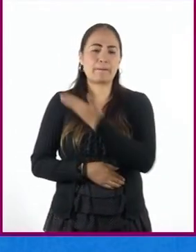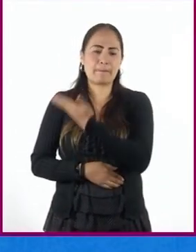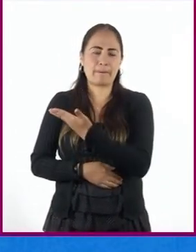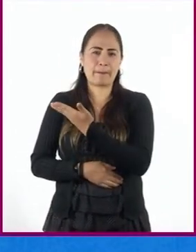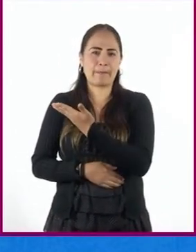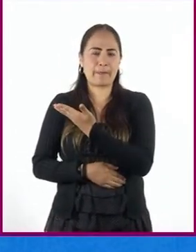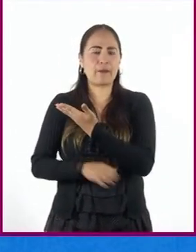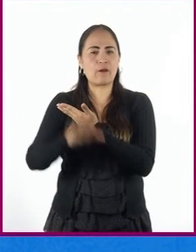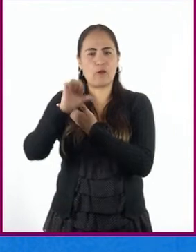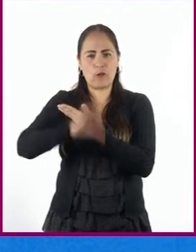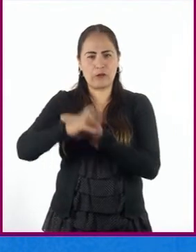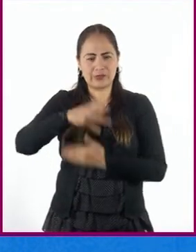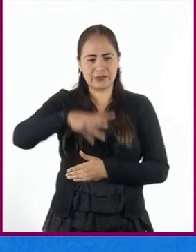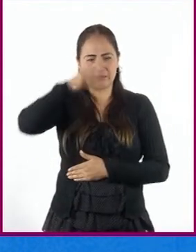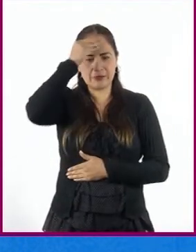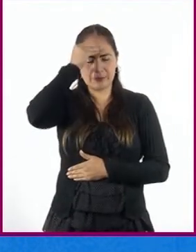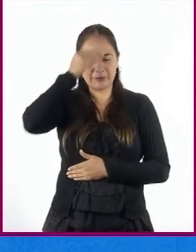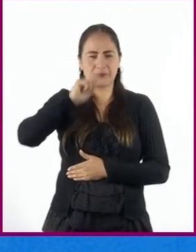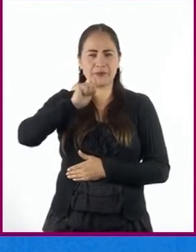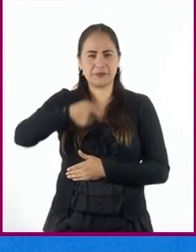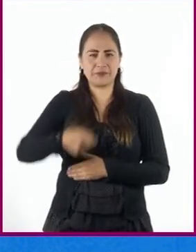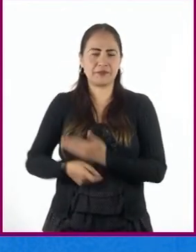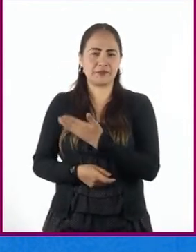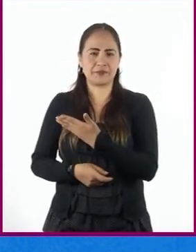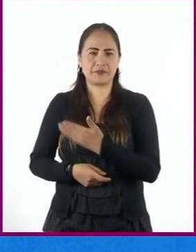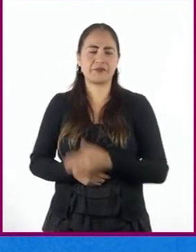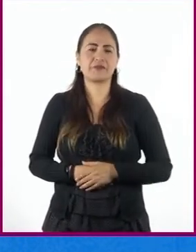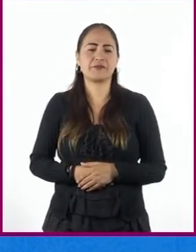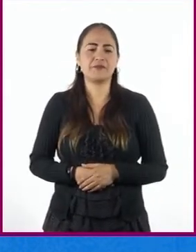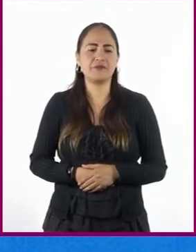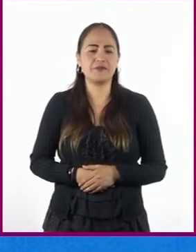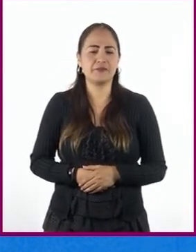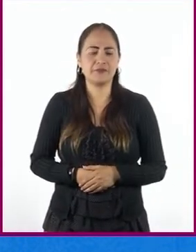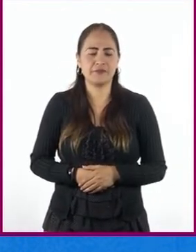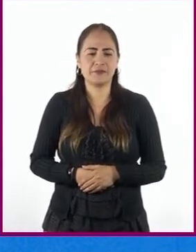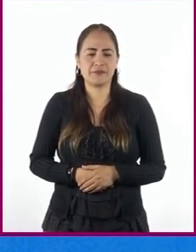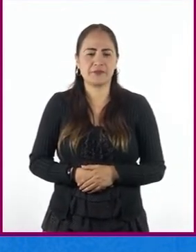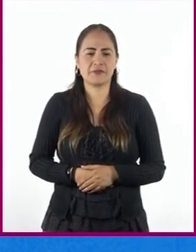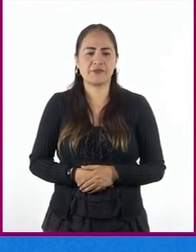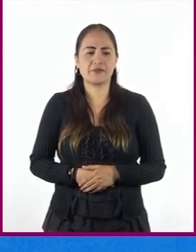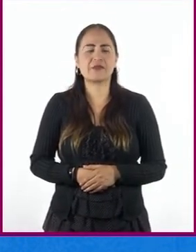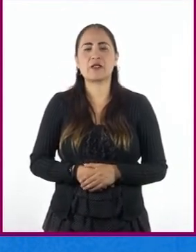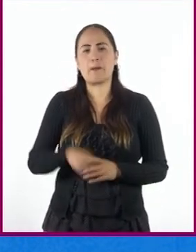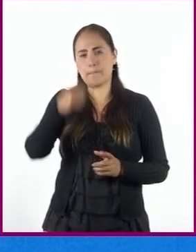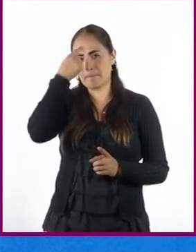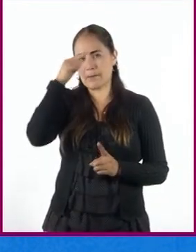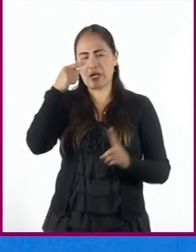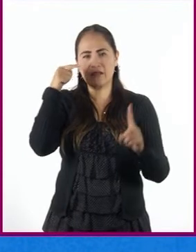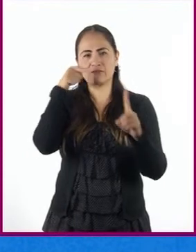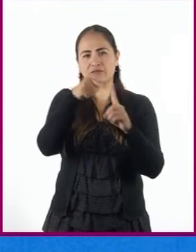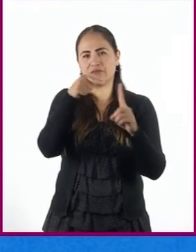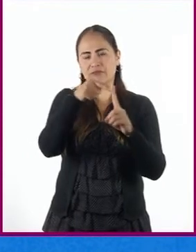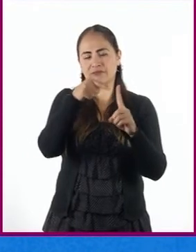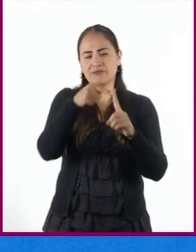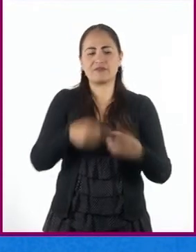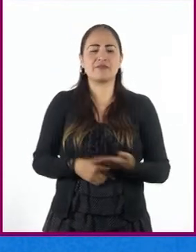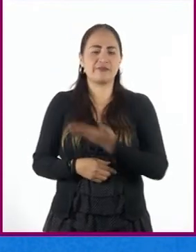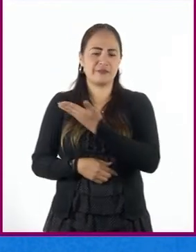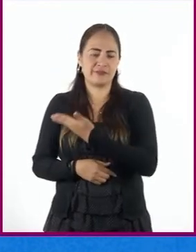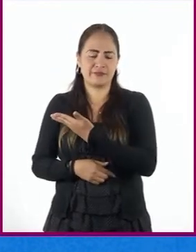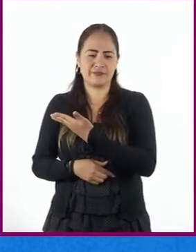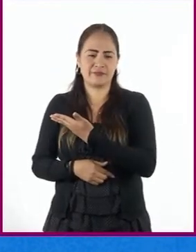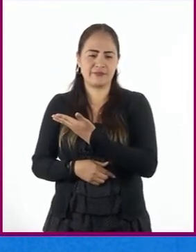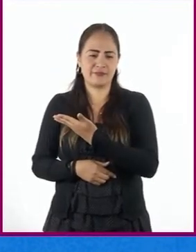aprendizaje esperado. El participa en una mesa redonda sobre un tema específico con el propósito de revisar el uso del